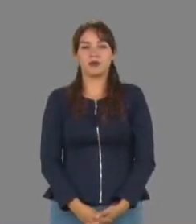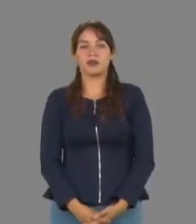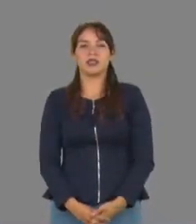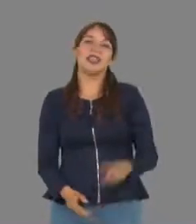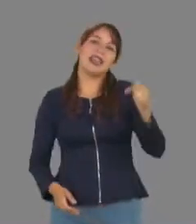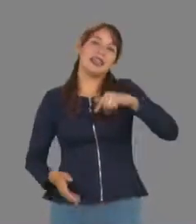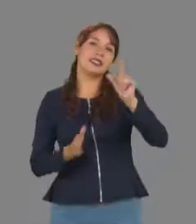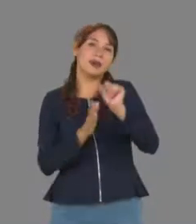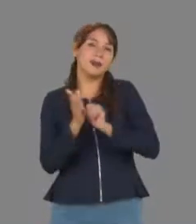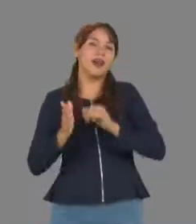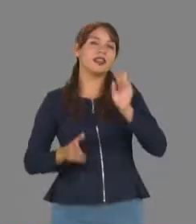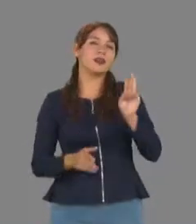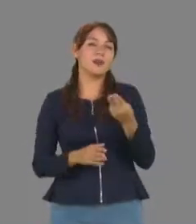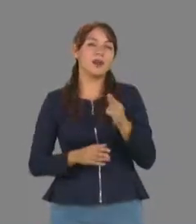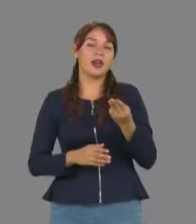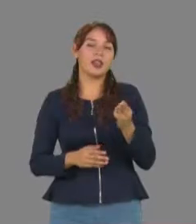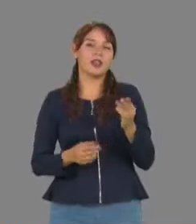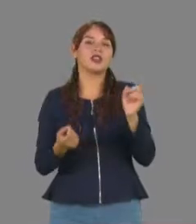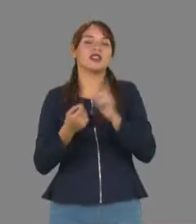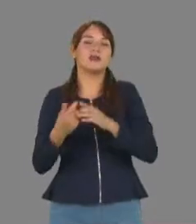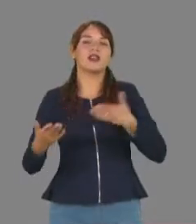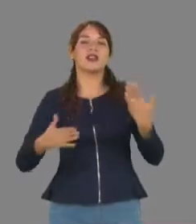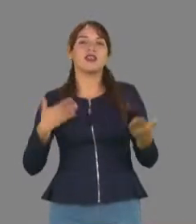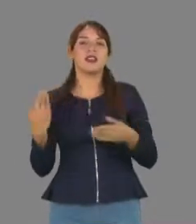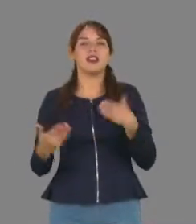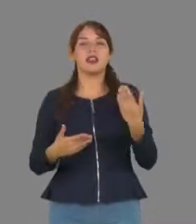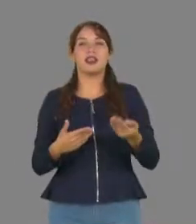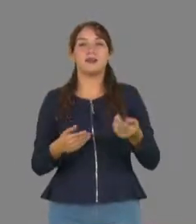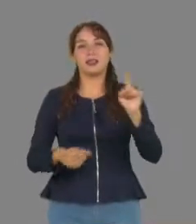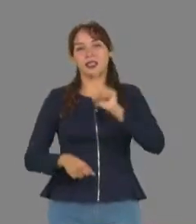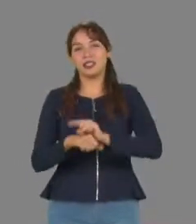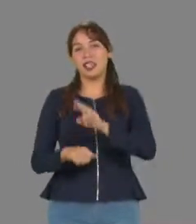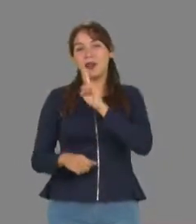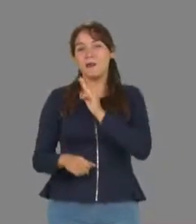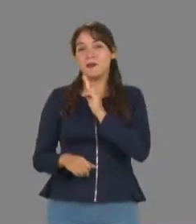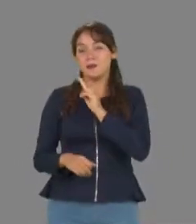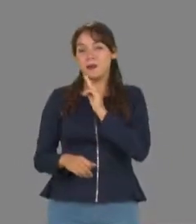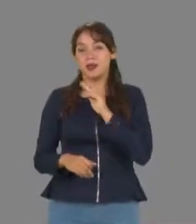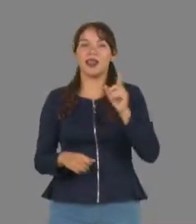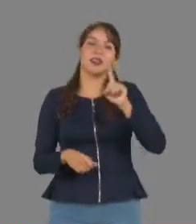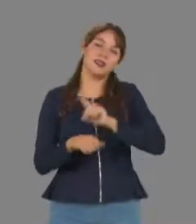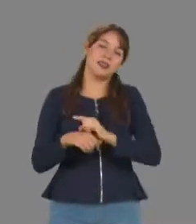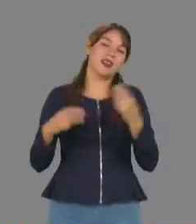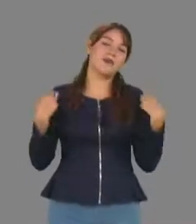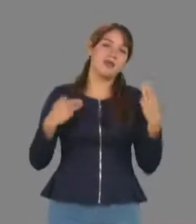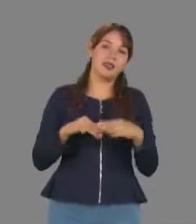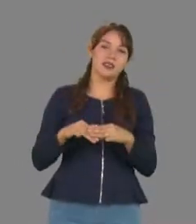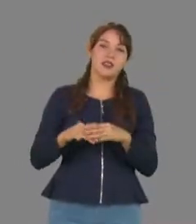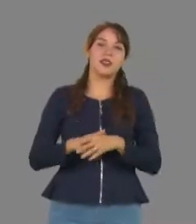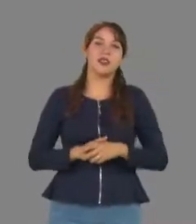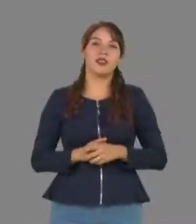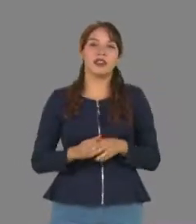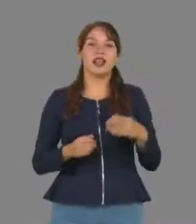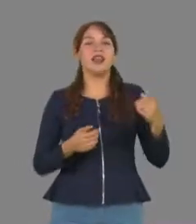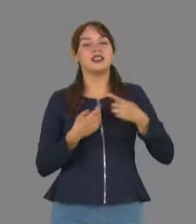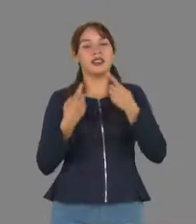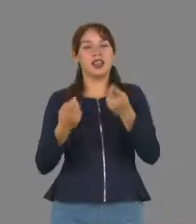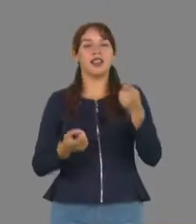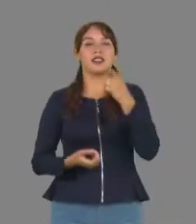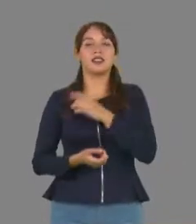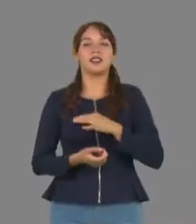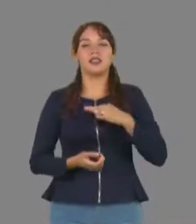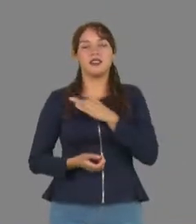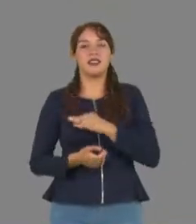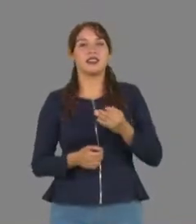Este mes de mayo, donde celebramos el Día de la Madre y el Día del Maestro, deseo felicitar